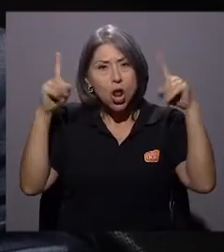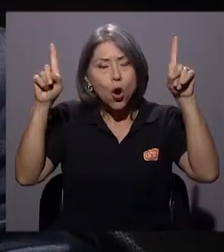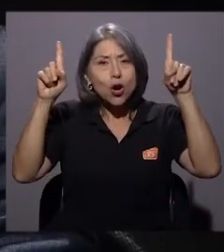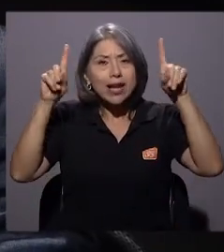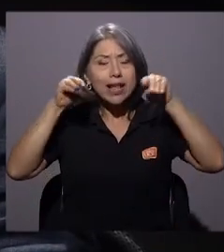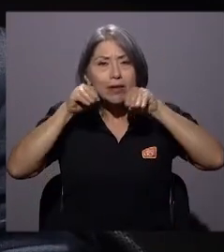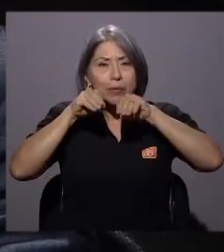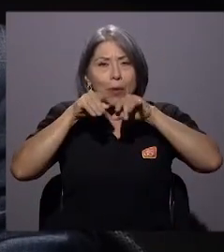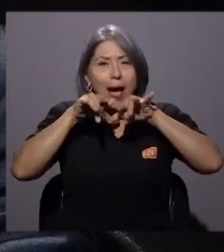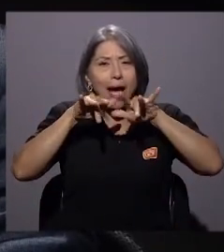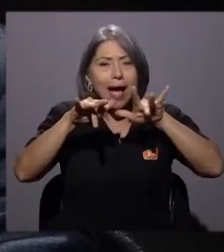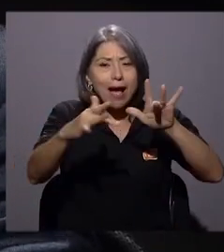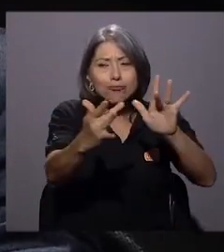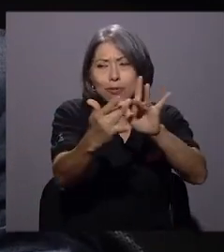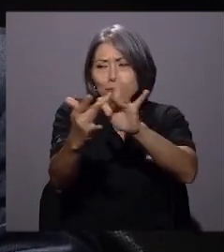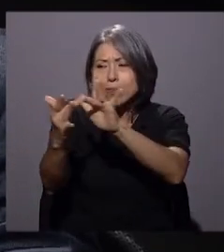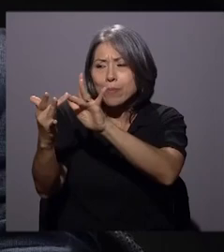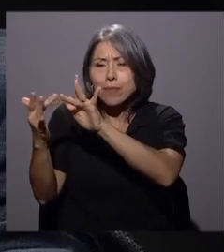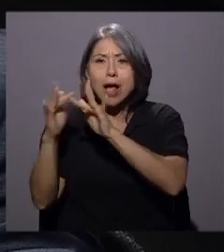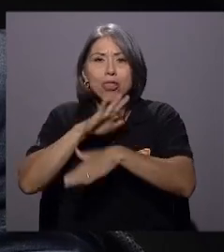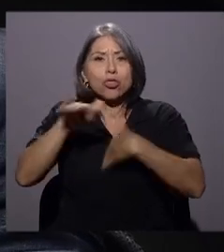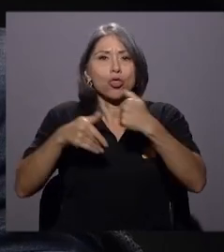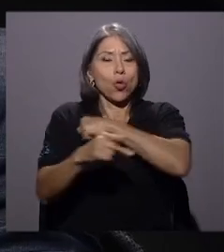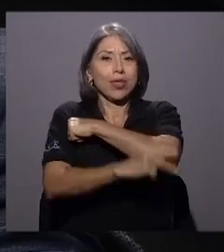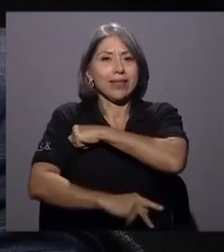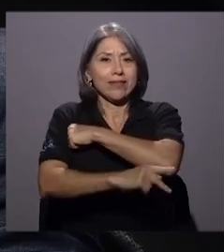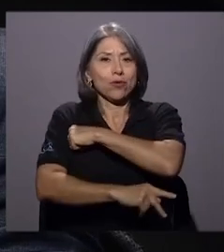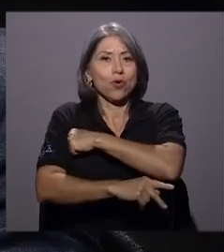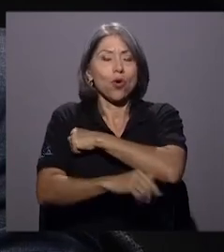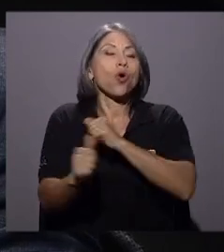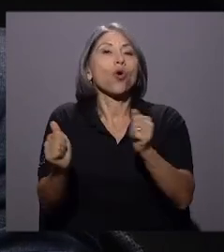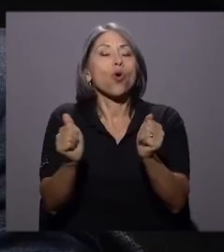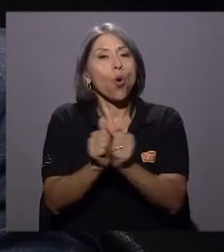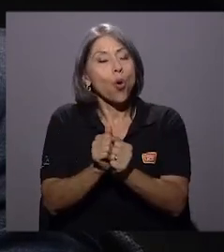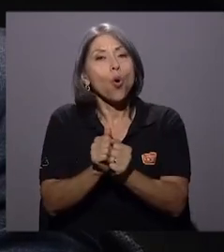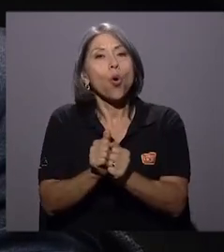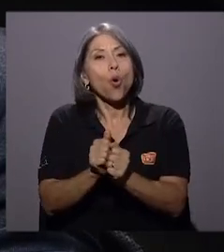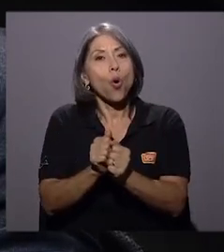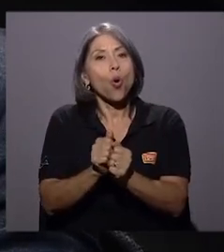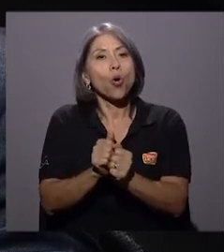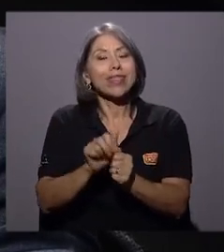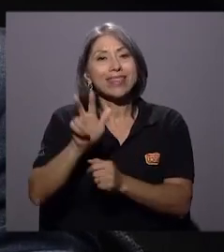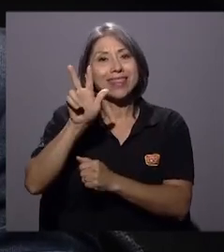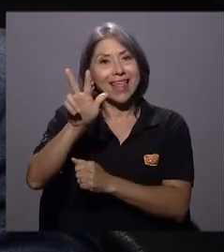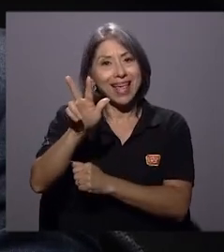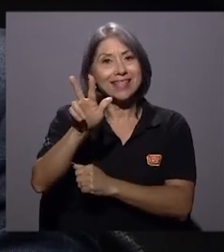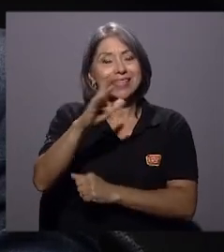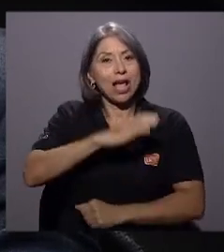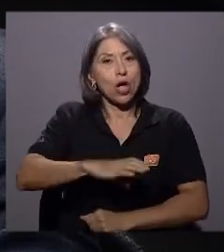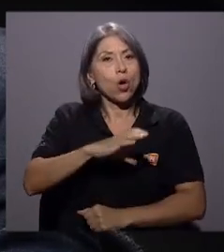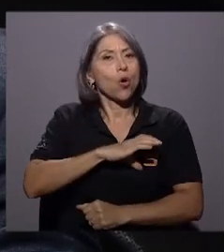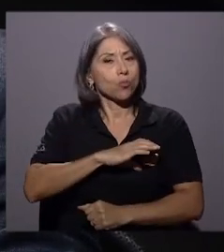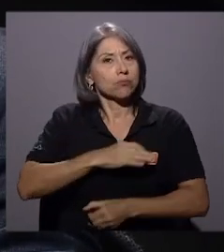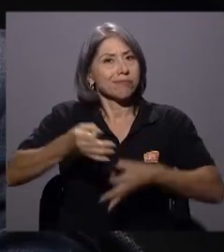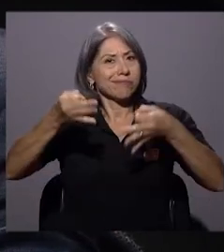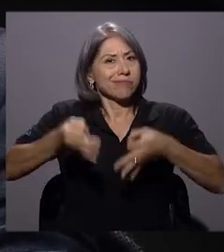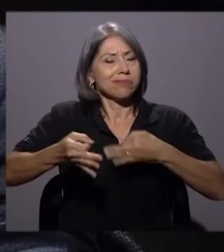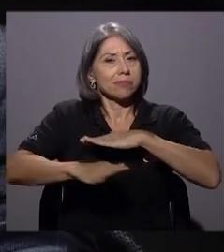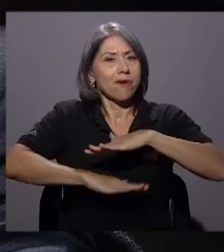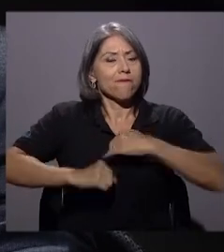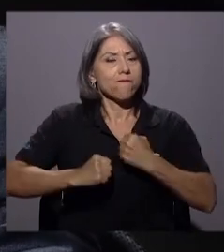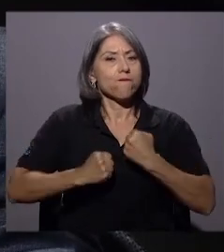todo el territorio nacional y con tres variables muy bien fundamentadas,